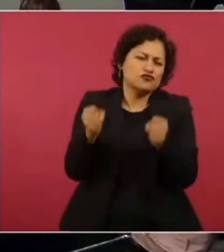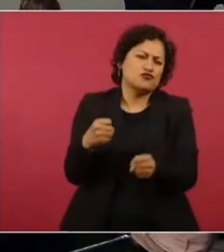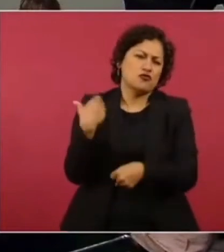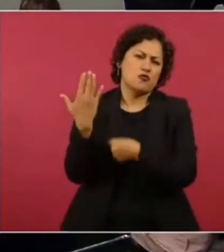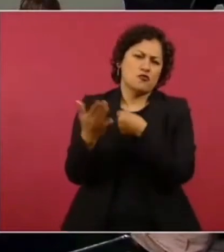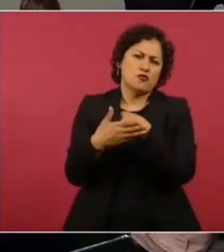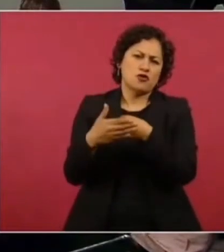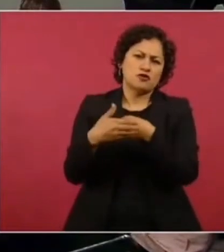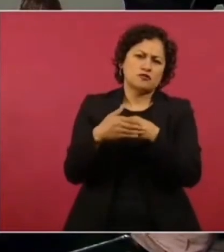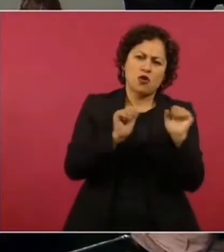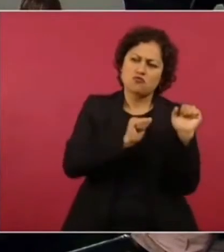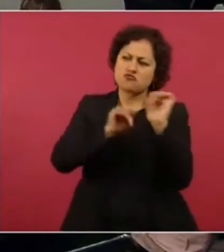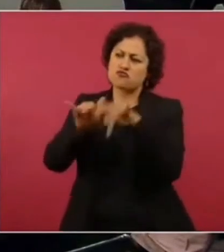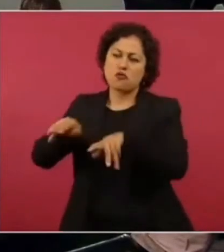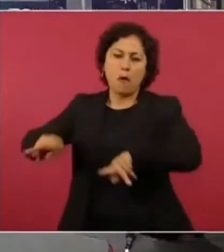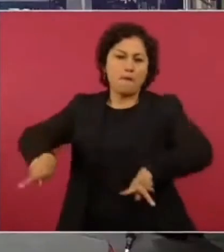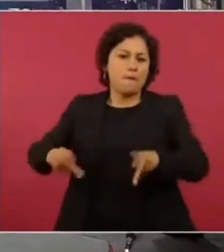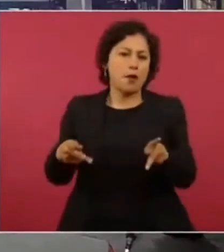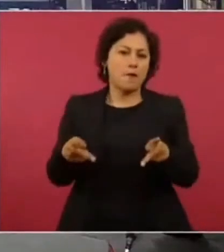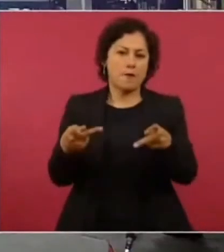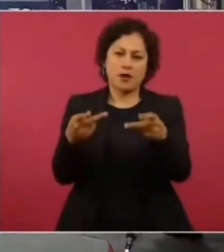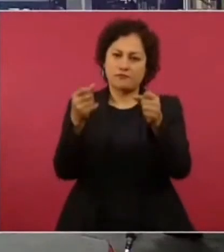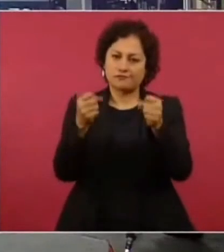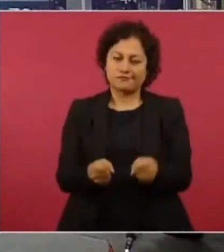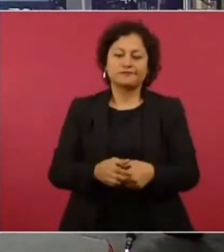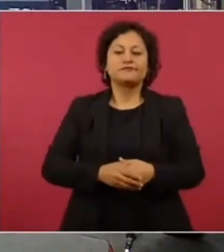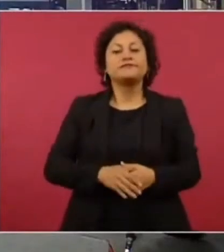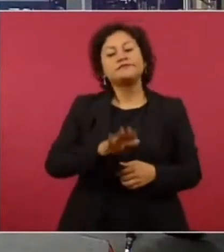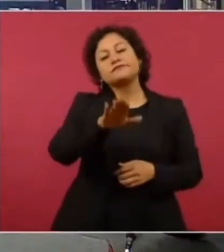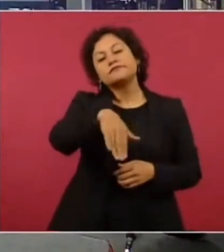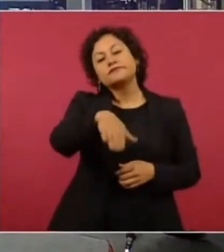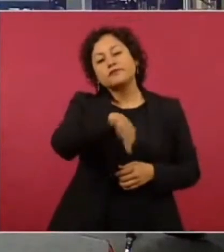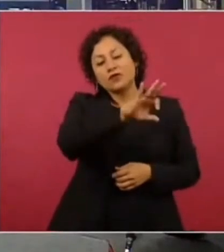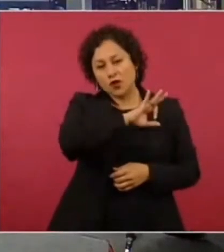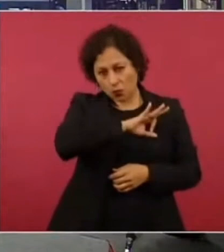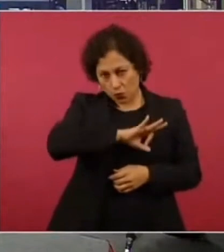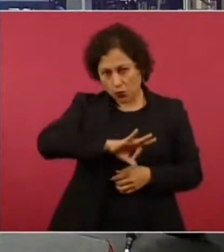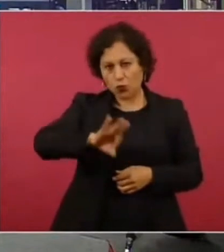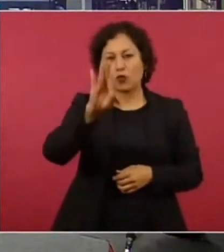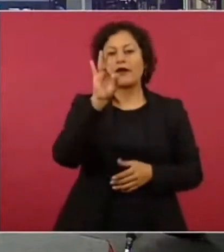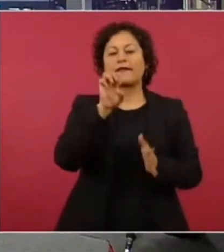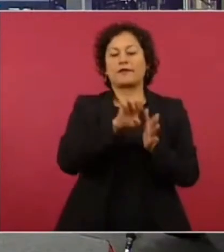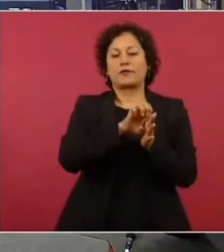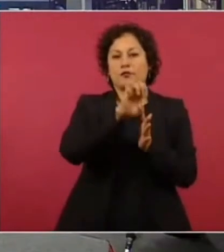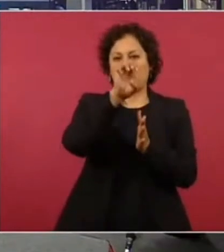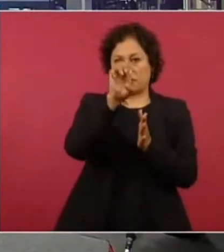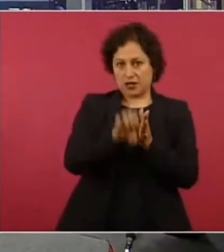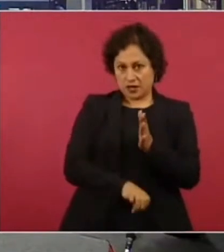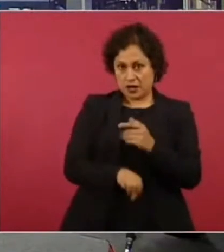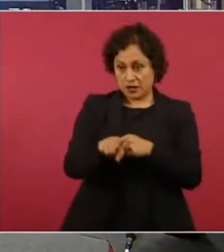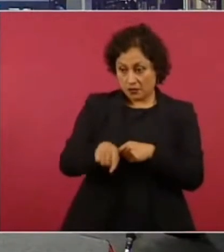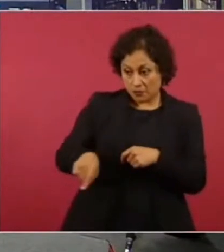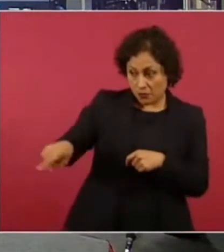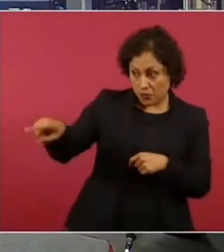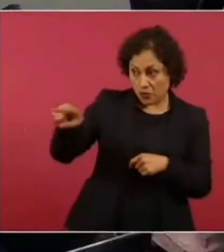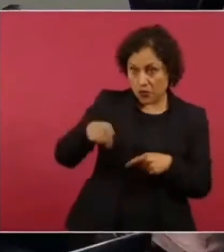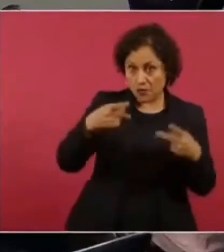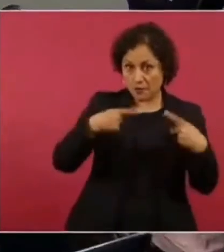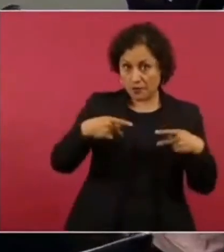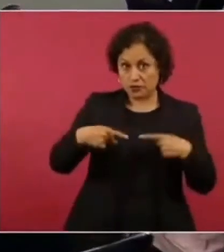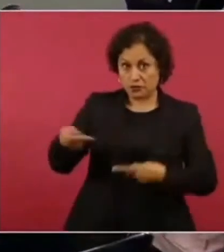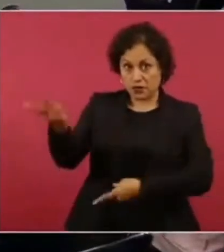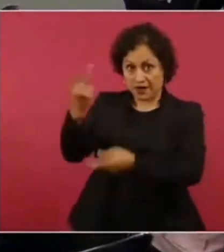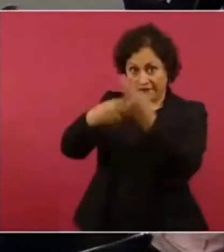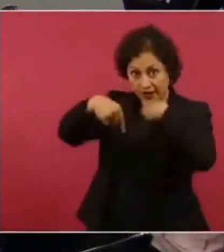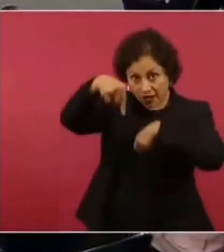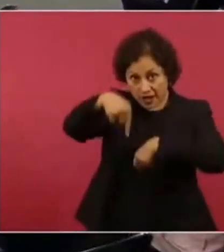artesanos. ¿Sería posible que la forma en la que puedan ellos se pueda exponer aquí en una semana o dos?